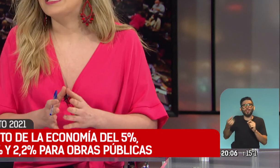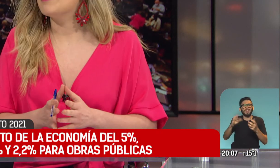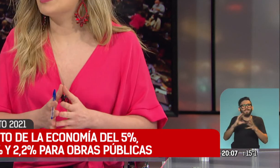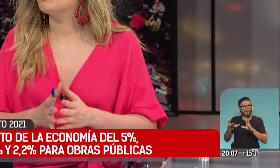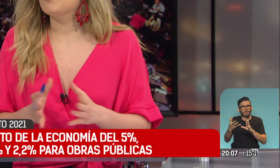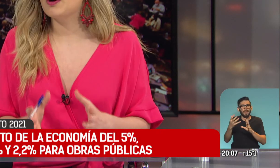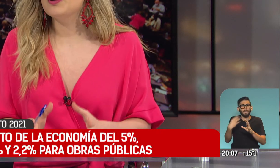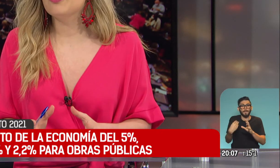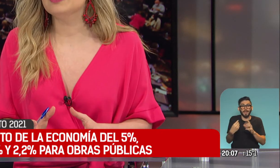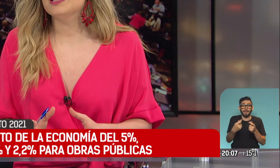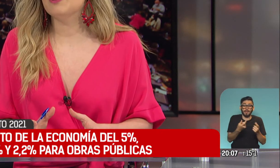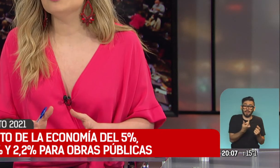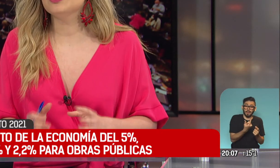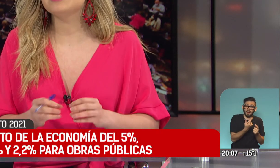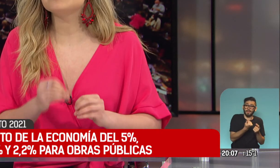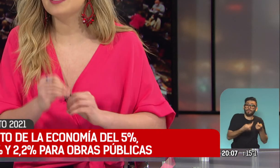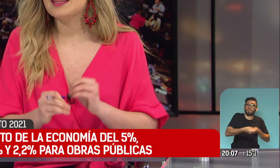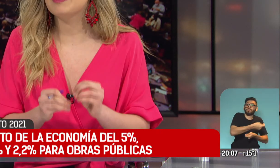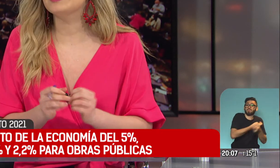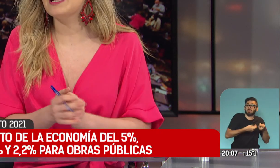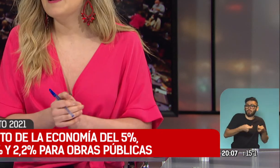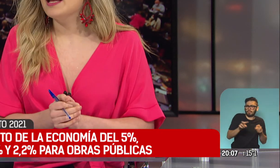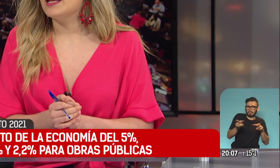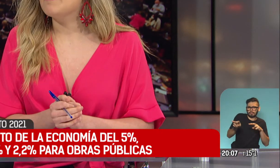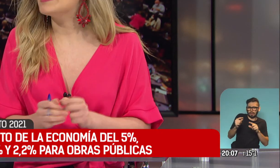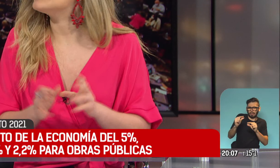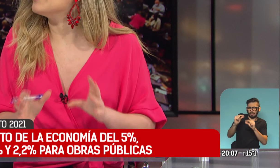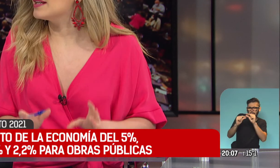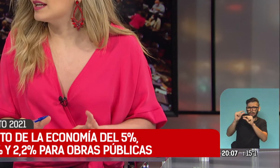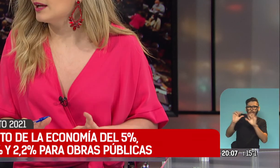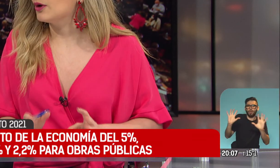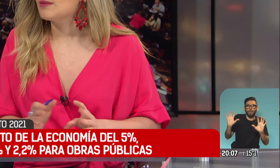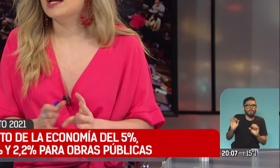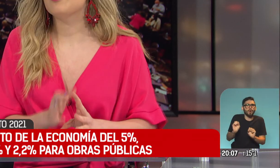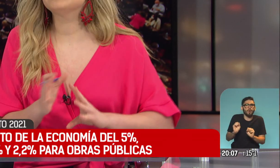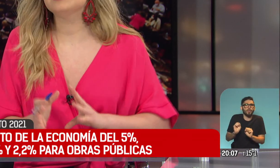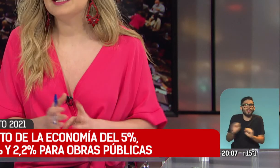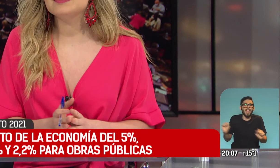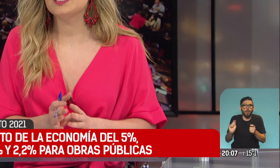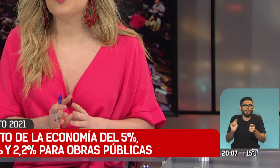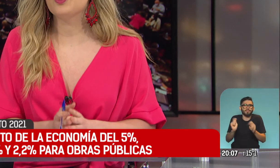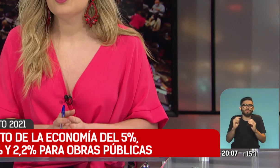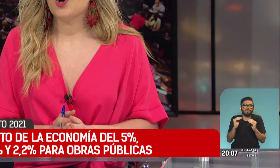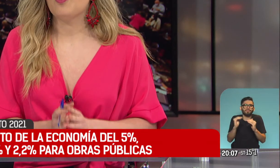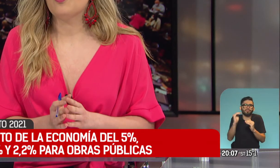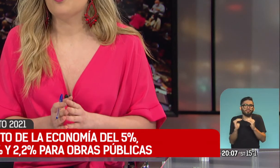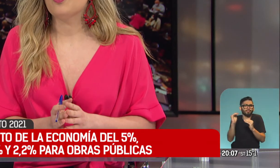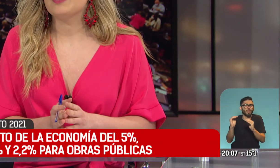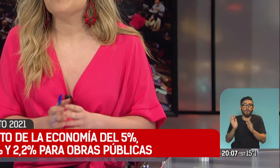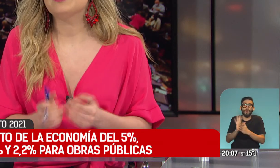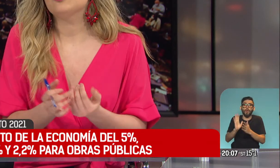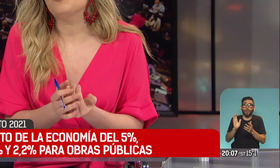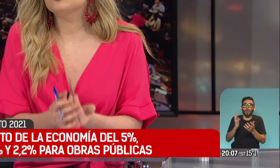para que el mercado no especule con estas devaluaciones, hacerlas de manera impredecible, si querés, ¿no? De manera momentánea sin que uno como